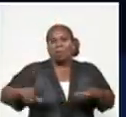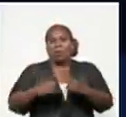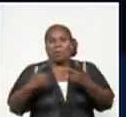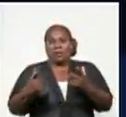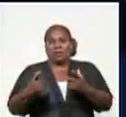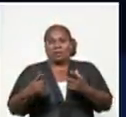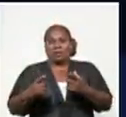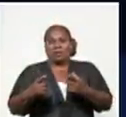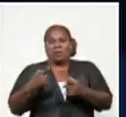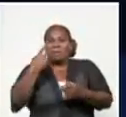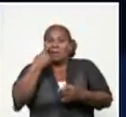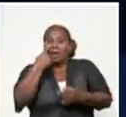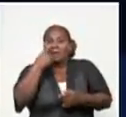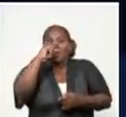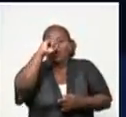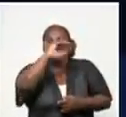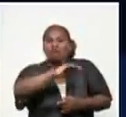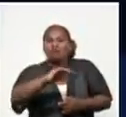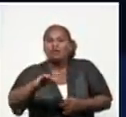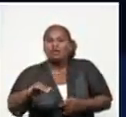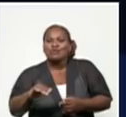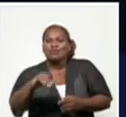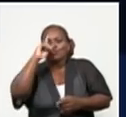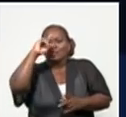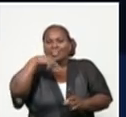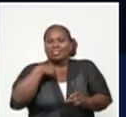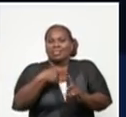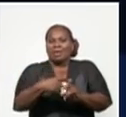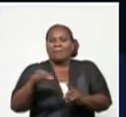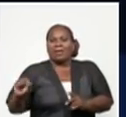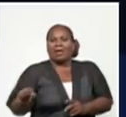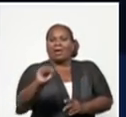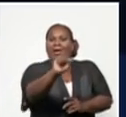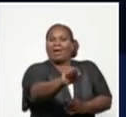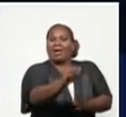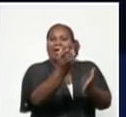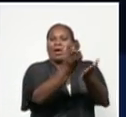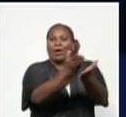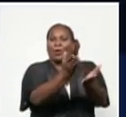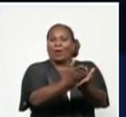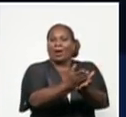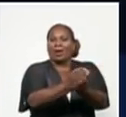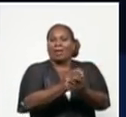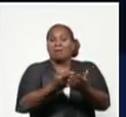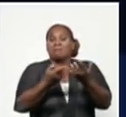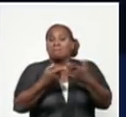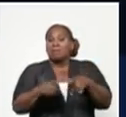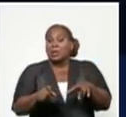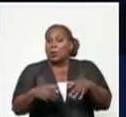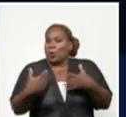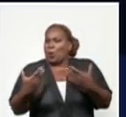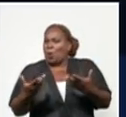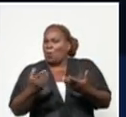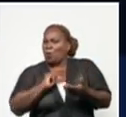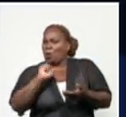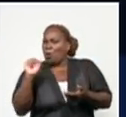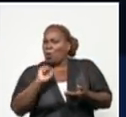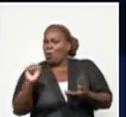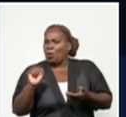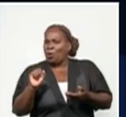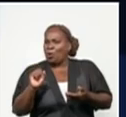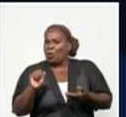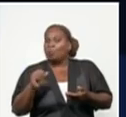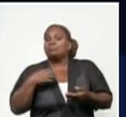a nuestros niños yendo a la escuela, saliendo a la actividad. Pero para eso, reitero, tenemos que